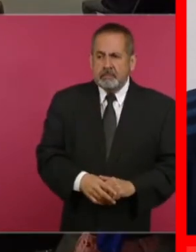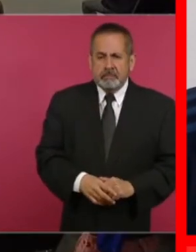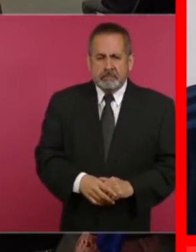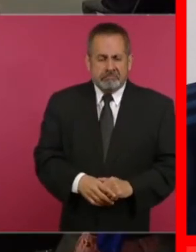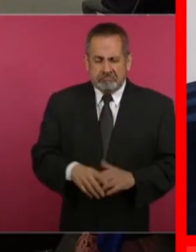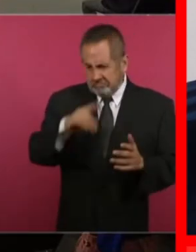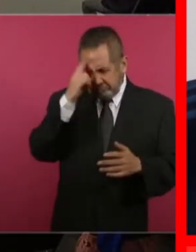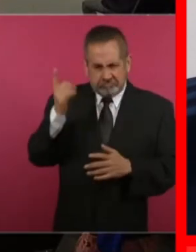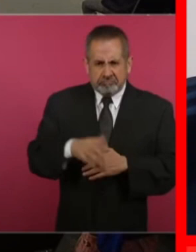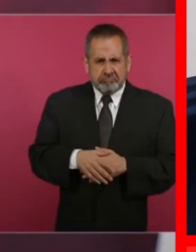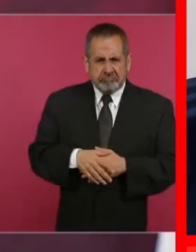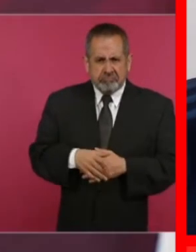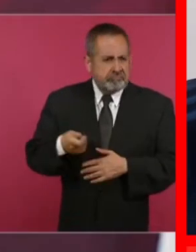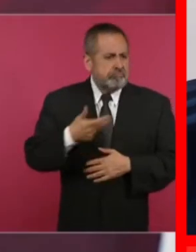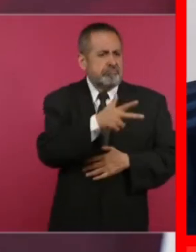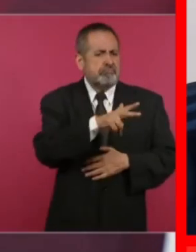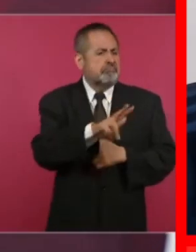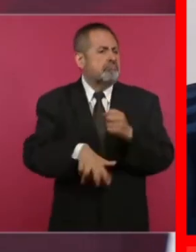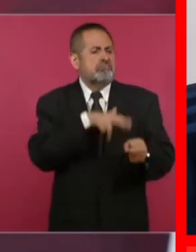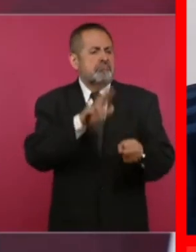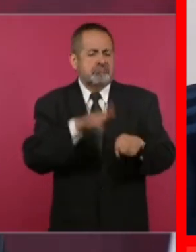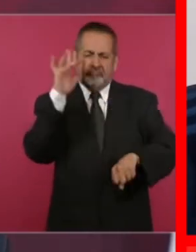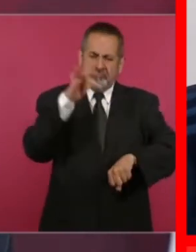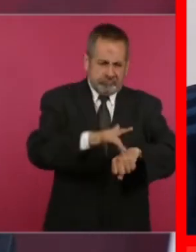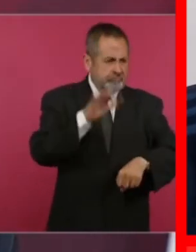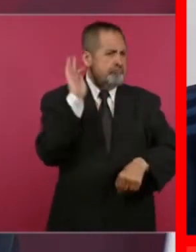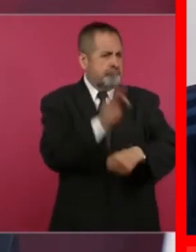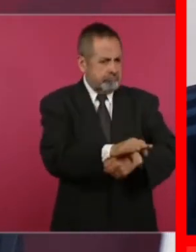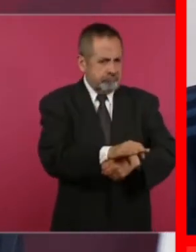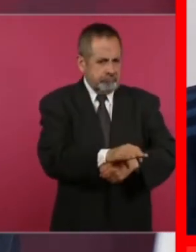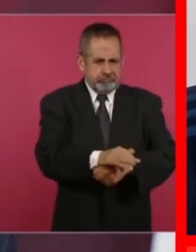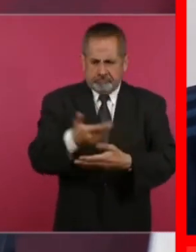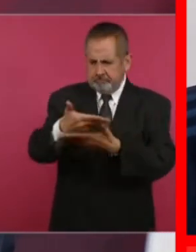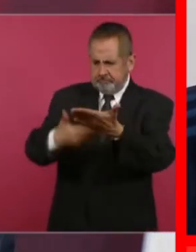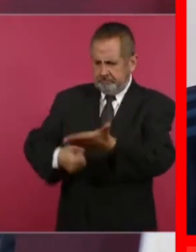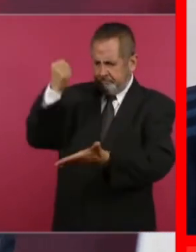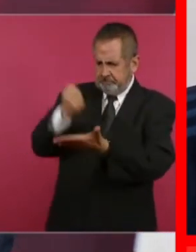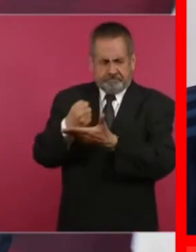Sencillamente se declara área natural protegida. Por decreto.